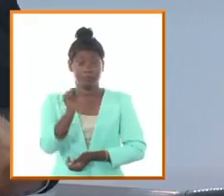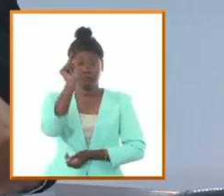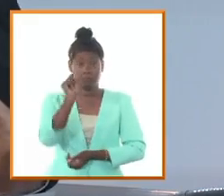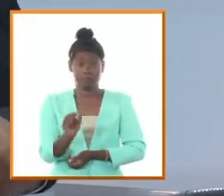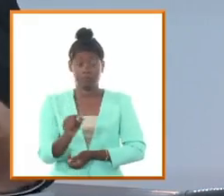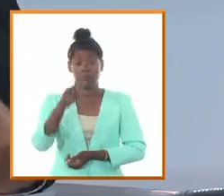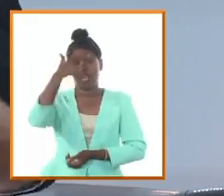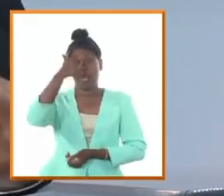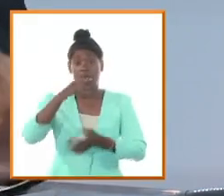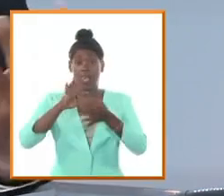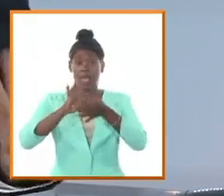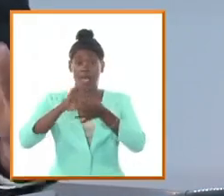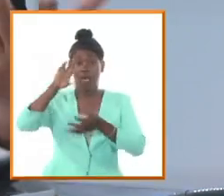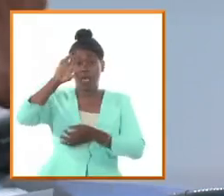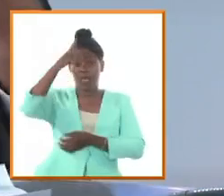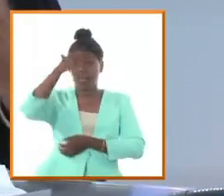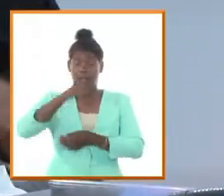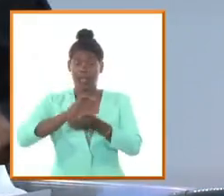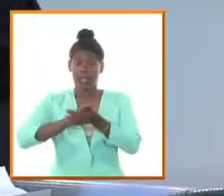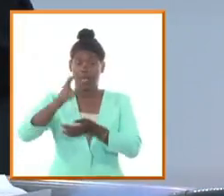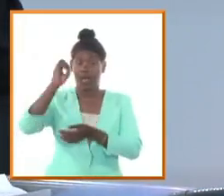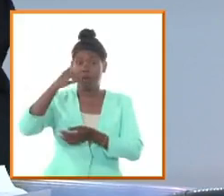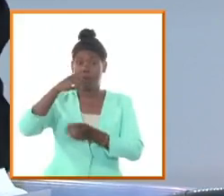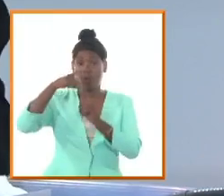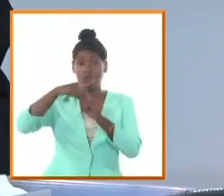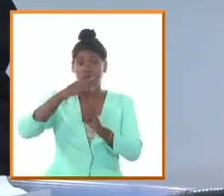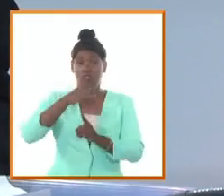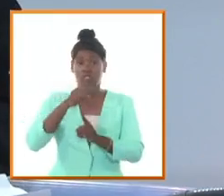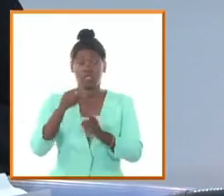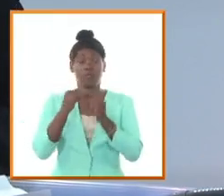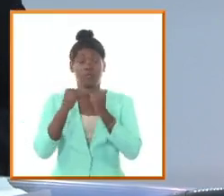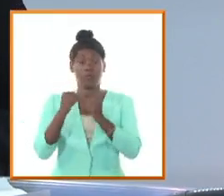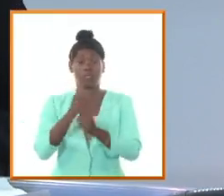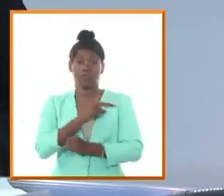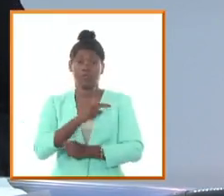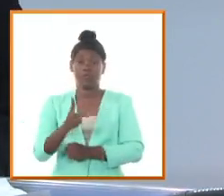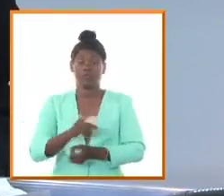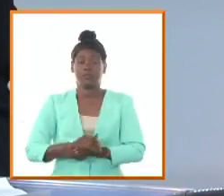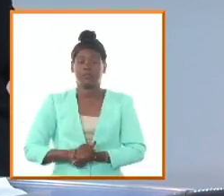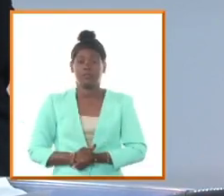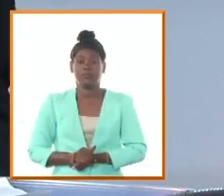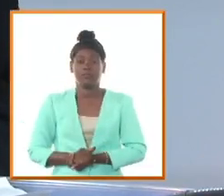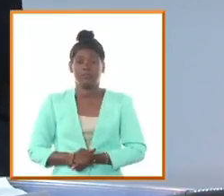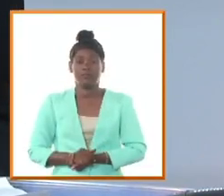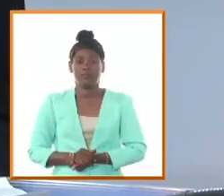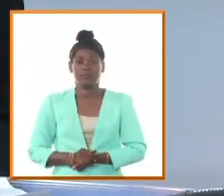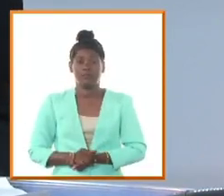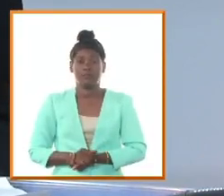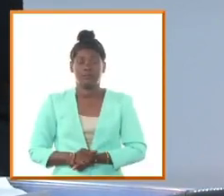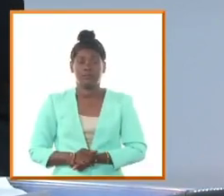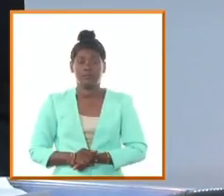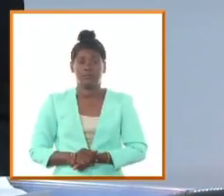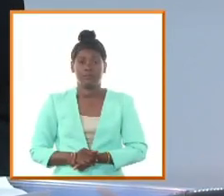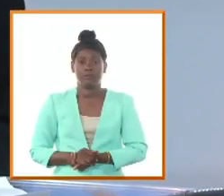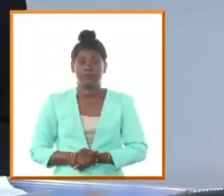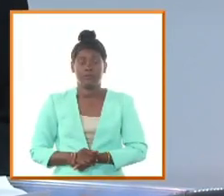el país que no tiene figuras de esta magnitud es tremenda Martí